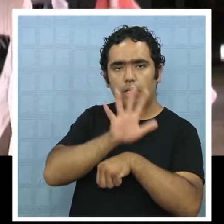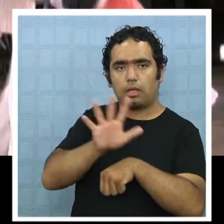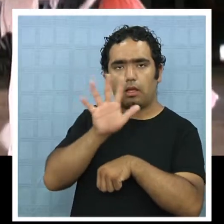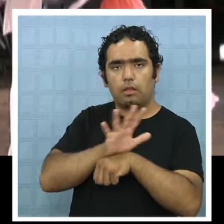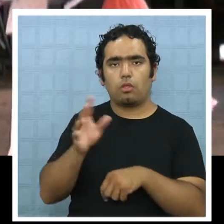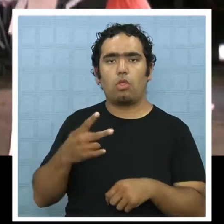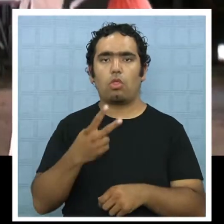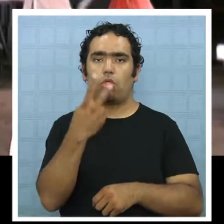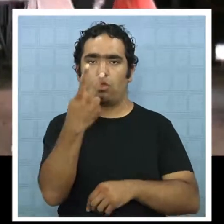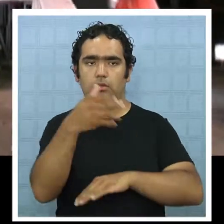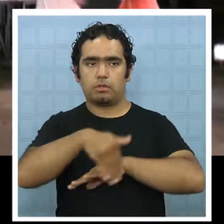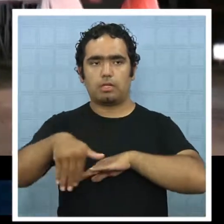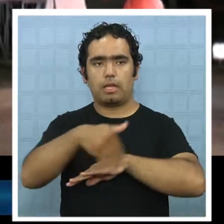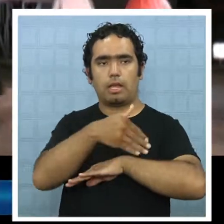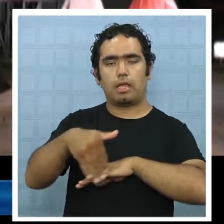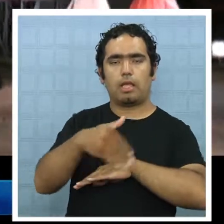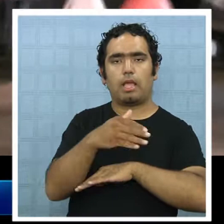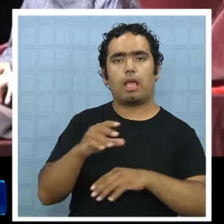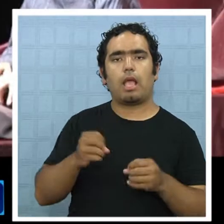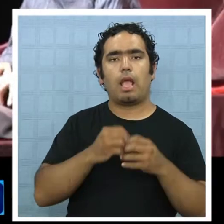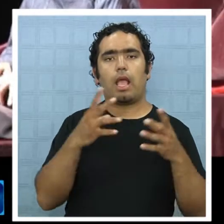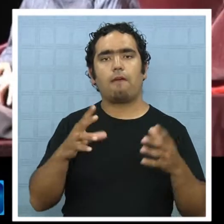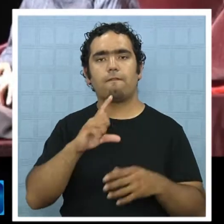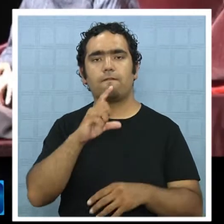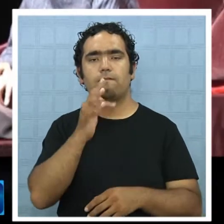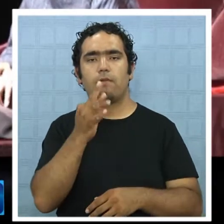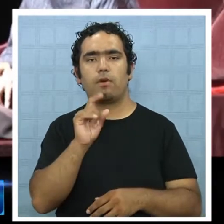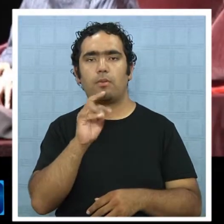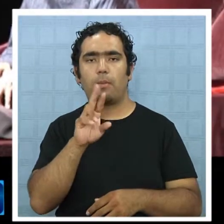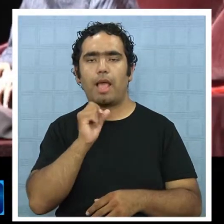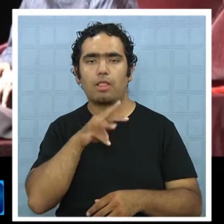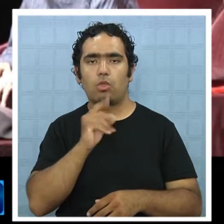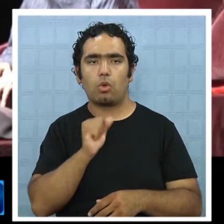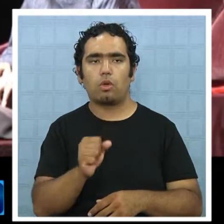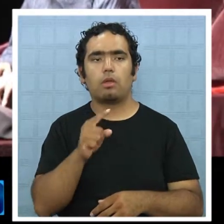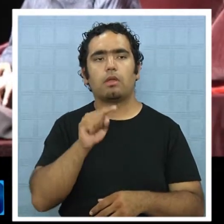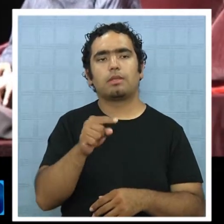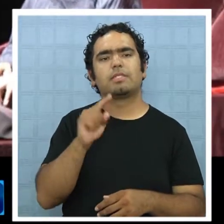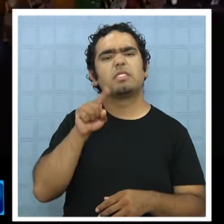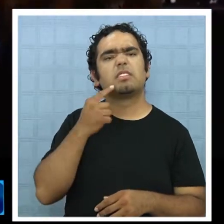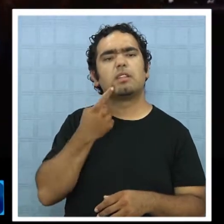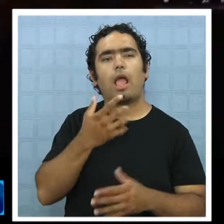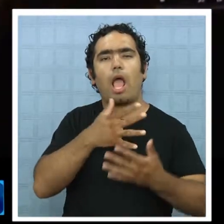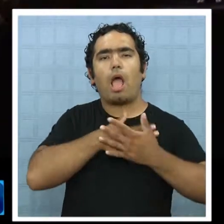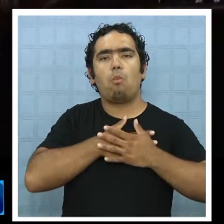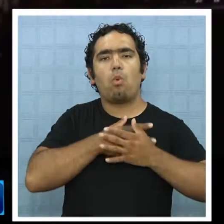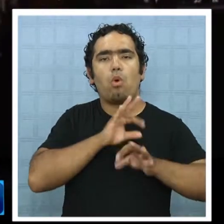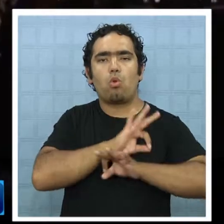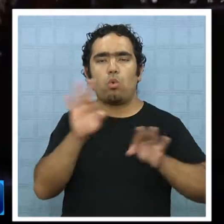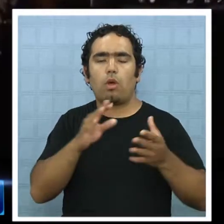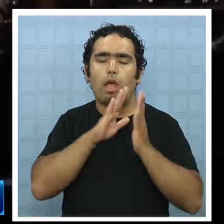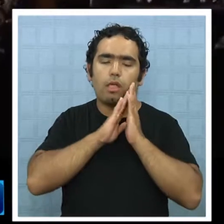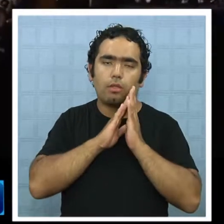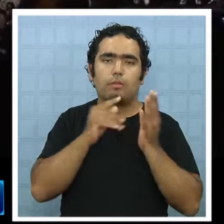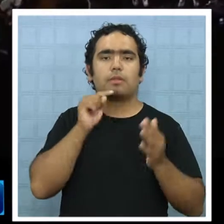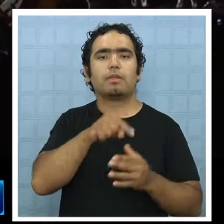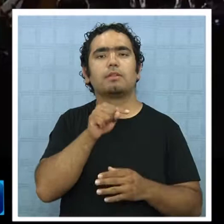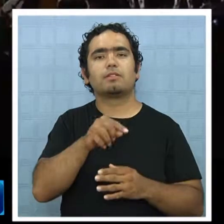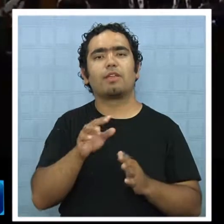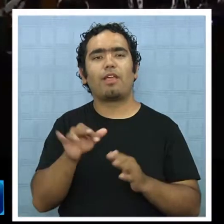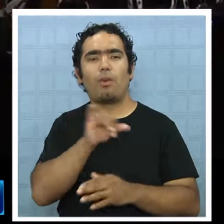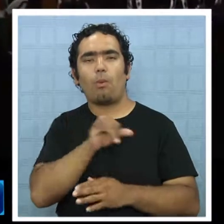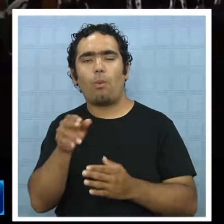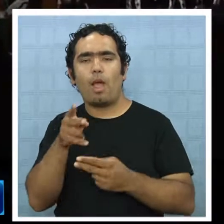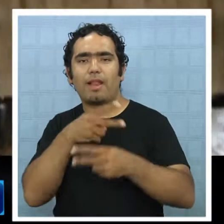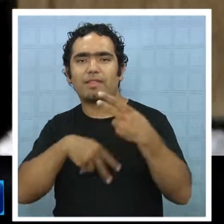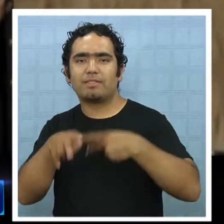obras, dos en la calle de gran formato, una obra que se llama El amor nunca duerme, que está basado en Robé y Julieta